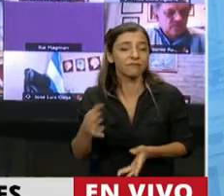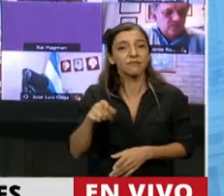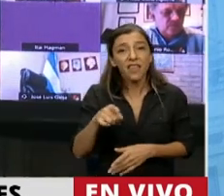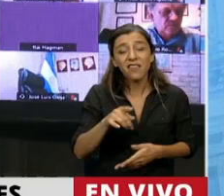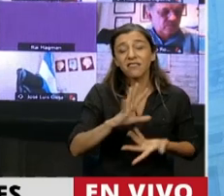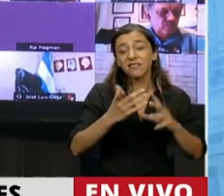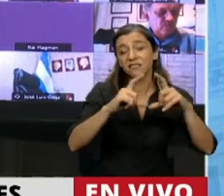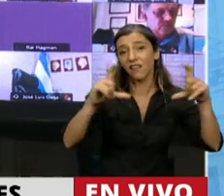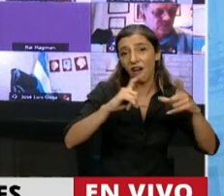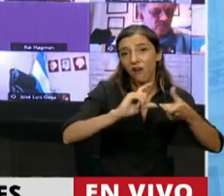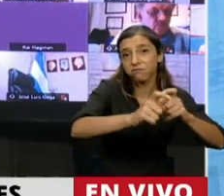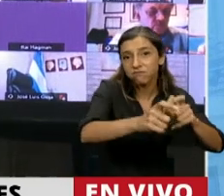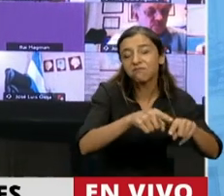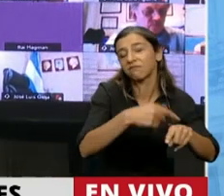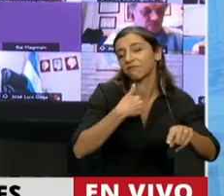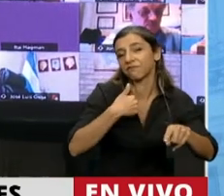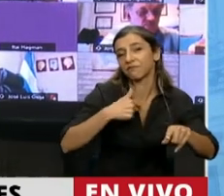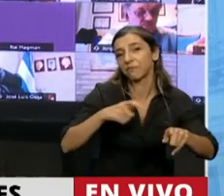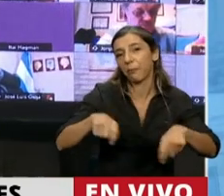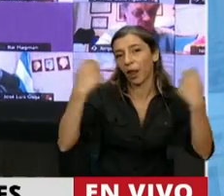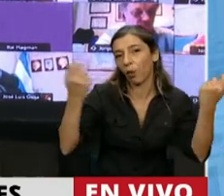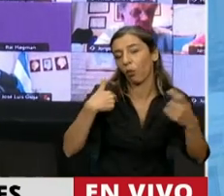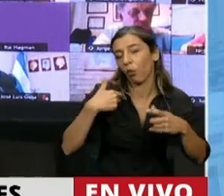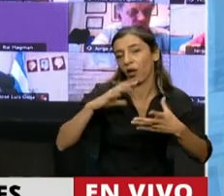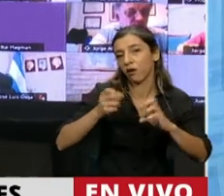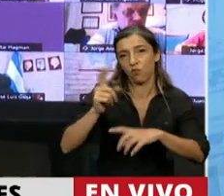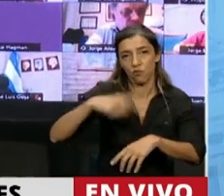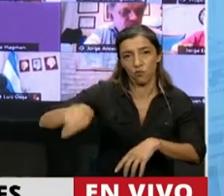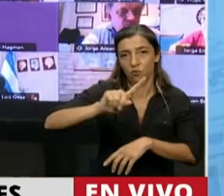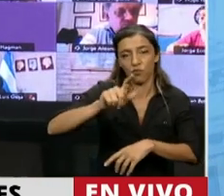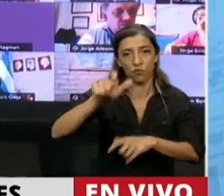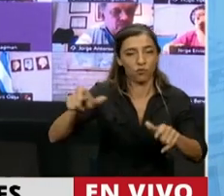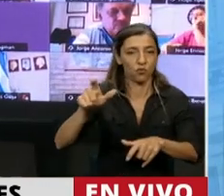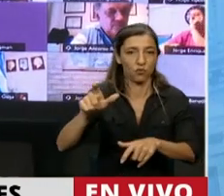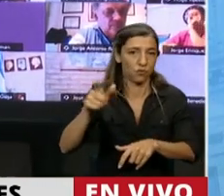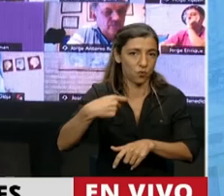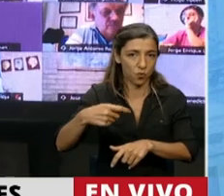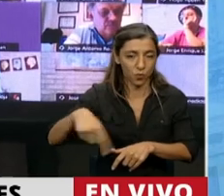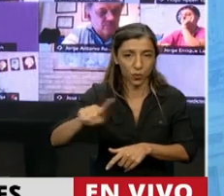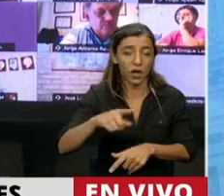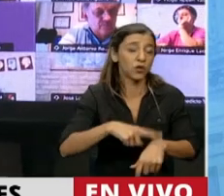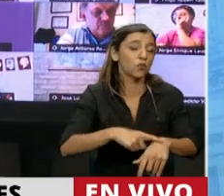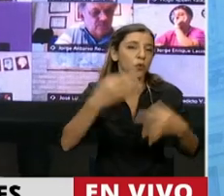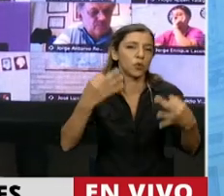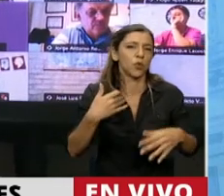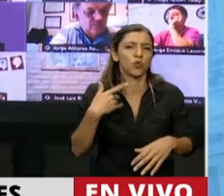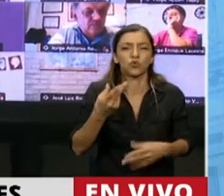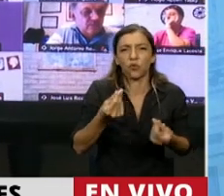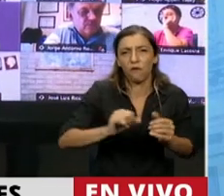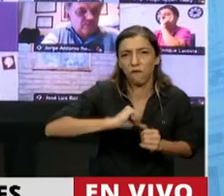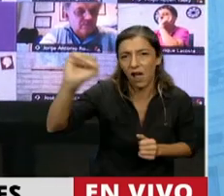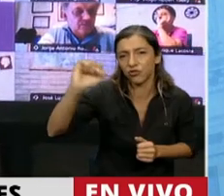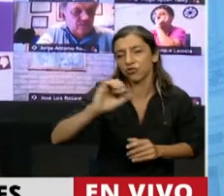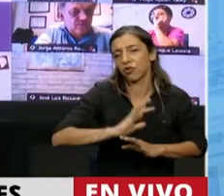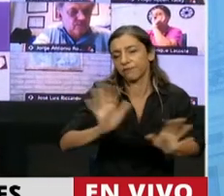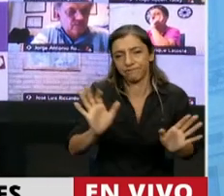jubilados, y como sabemos a Macri le salió el tiro por la culata, se disparó la inflación, y este año